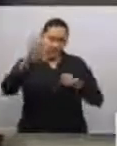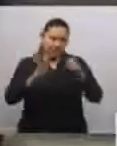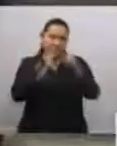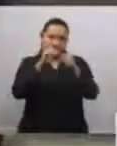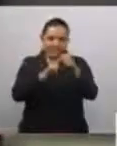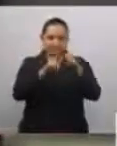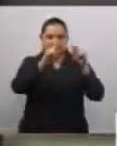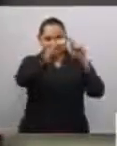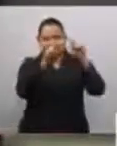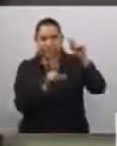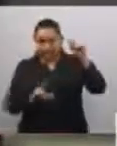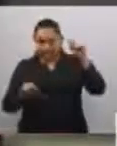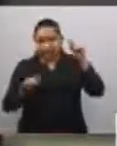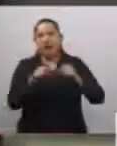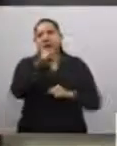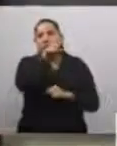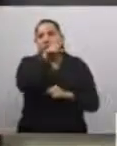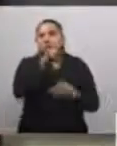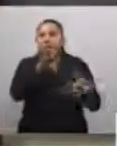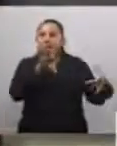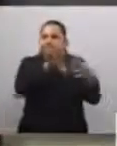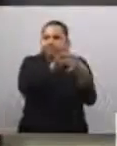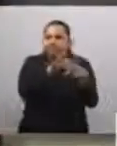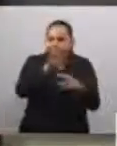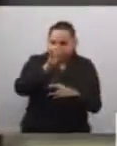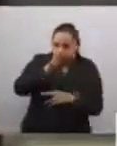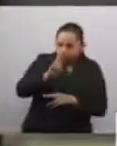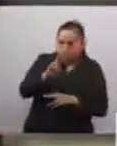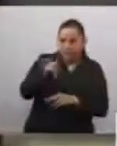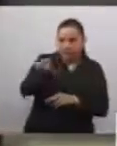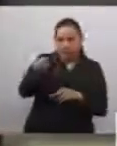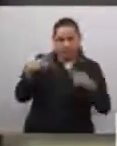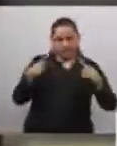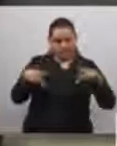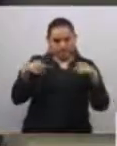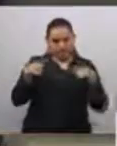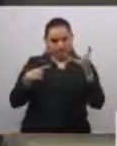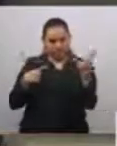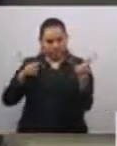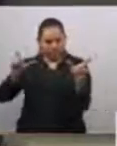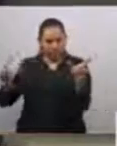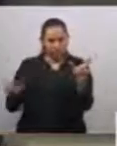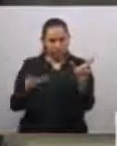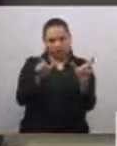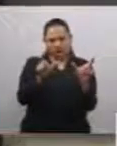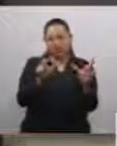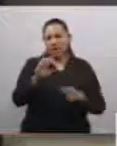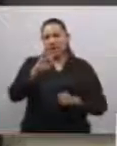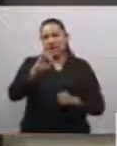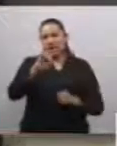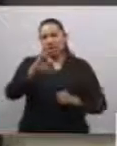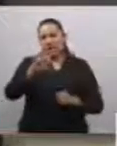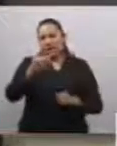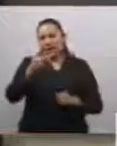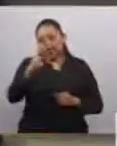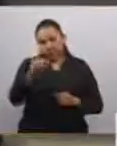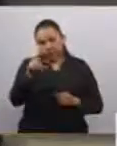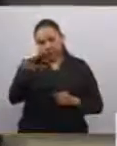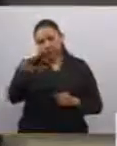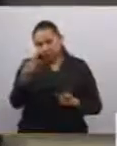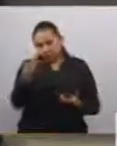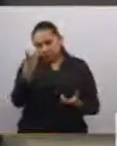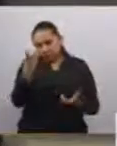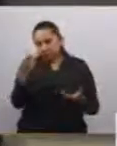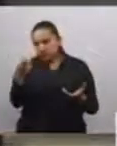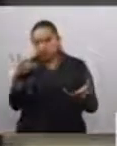a este honorable michoacano, que fue José Telésforo Juan Epomuceno Melchor de la Santísima